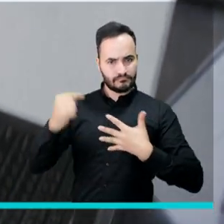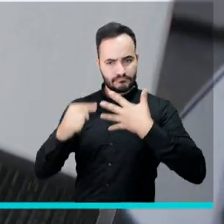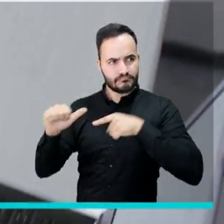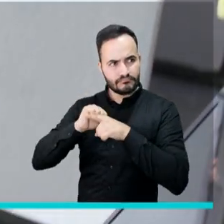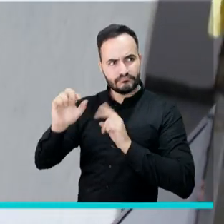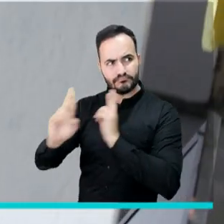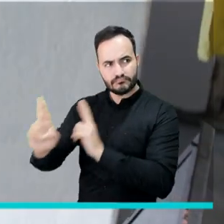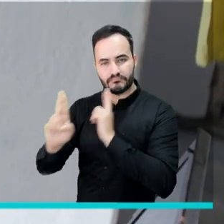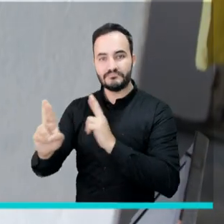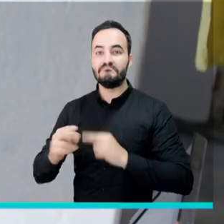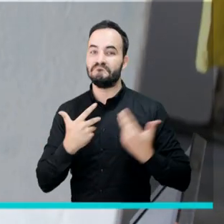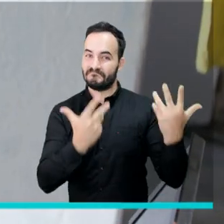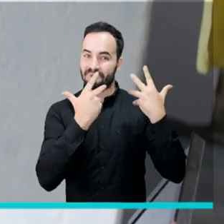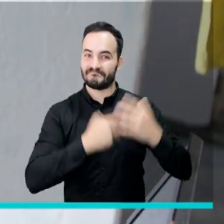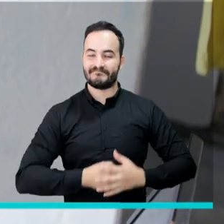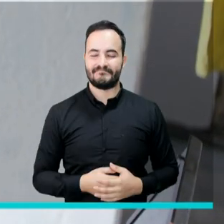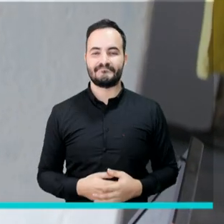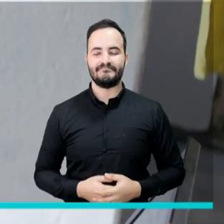expresión de nosotros.